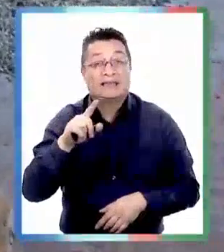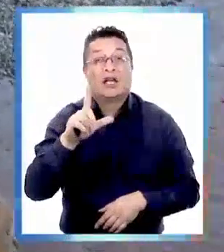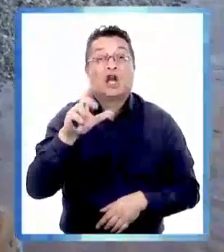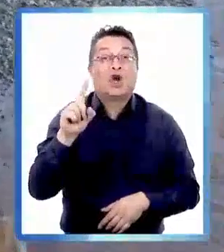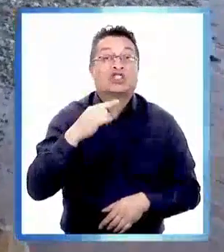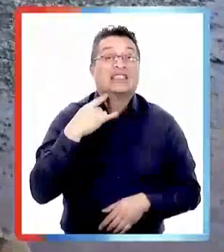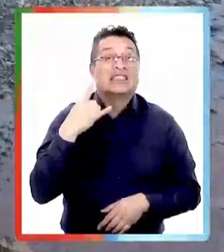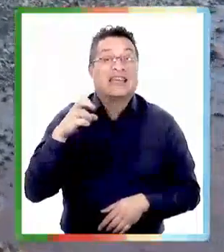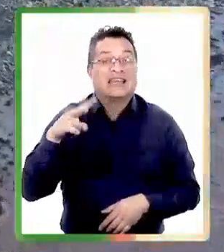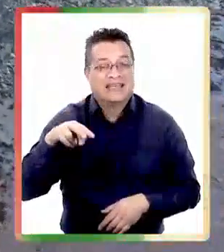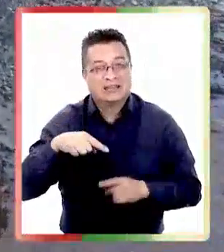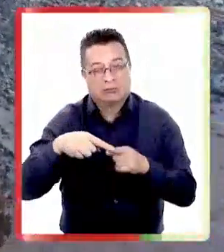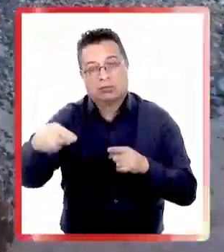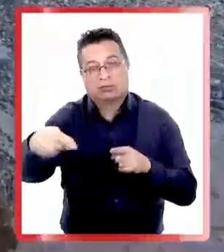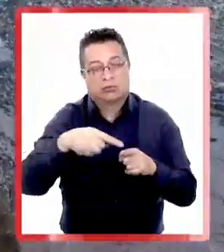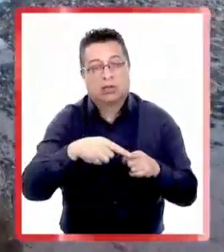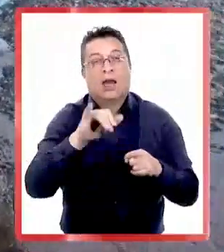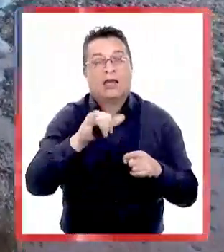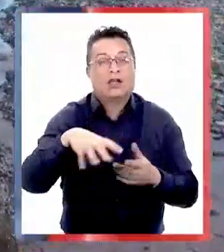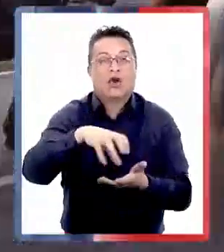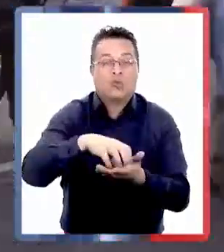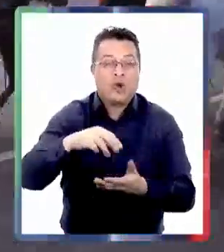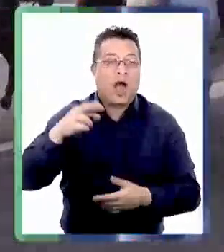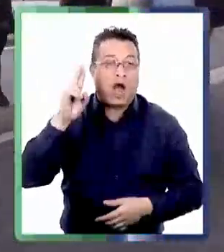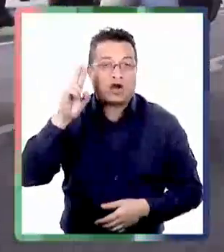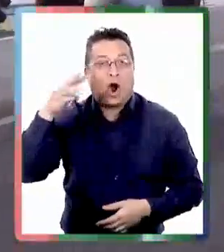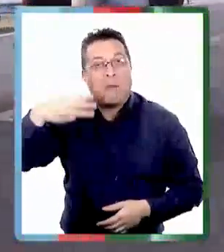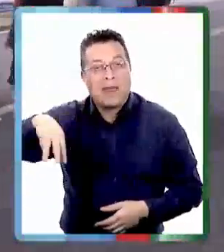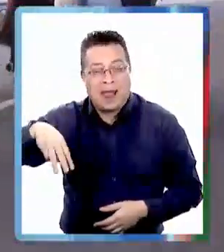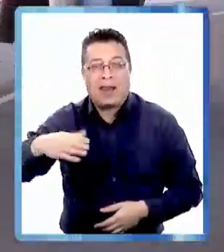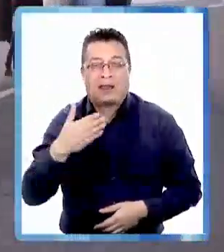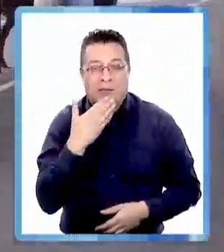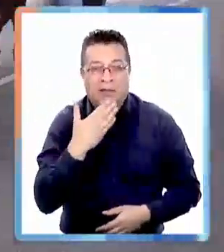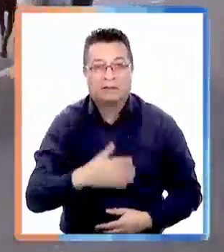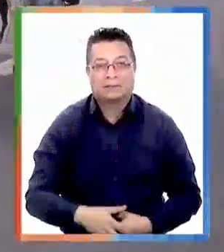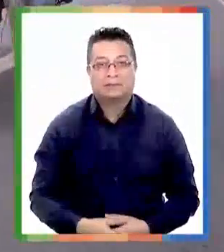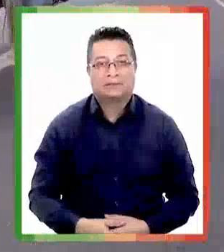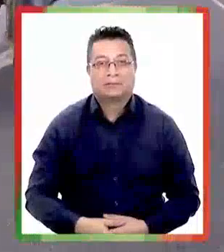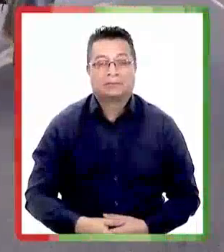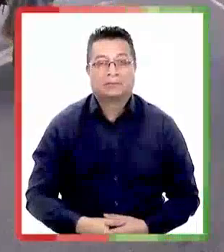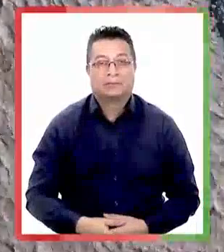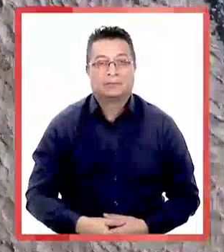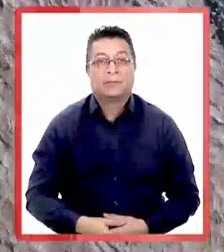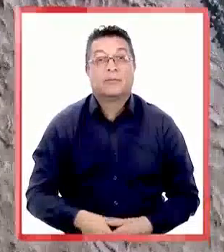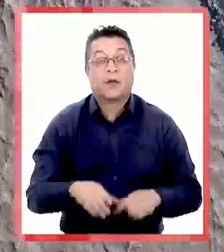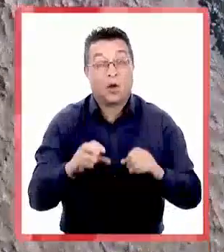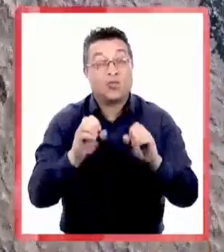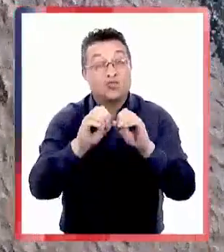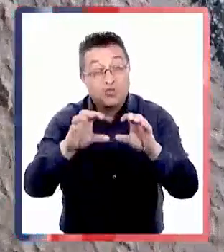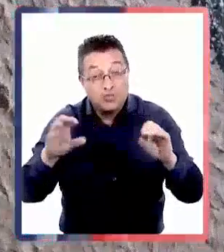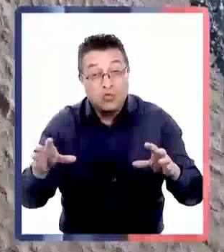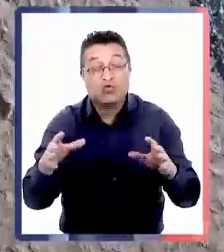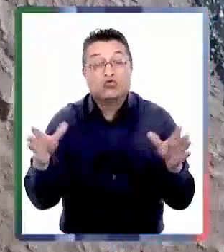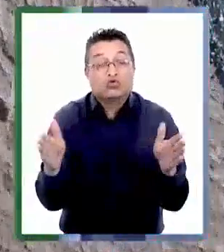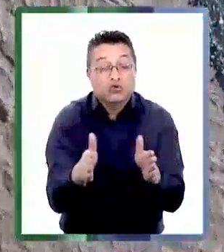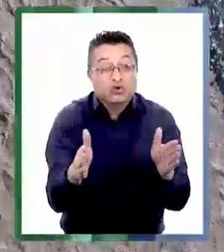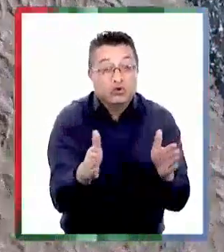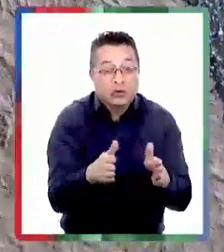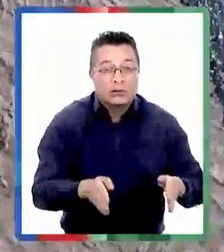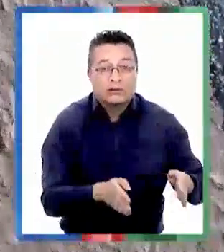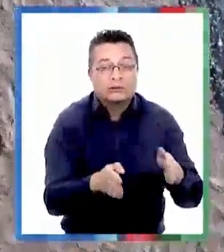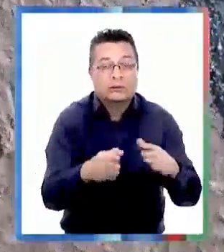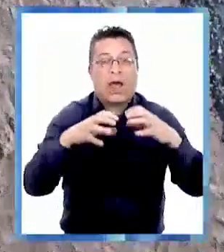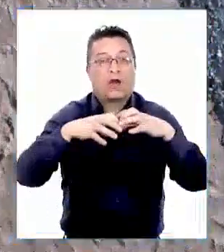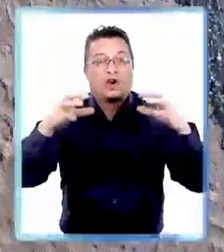los maquis y la comuna Romeral y la provincia de Curicó Si bien son muchos los pequeños poblados que se ubican en la ruta de la cordillera la